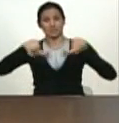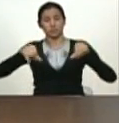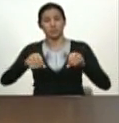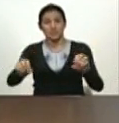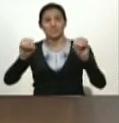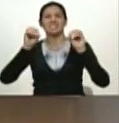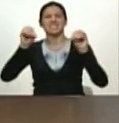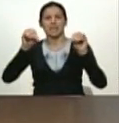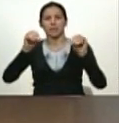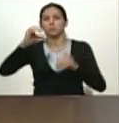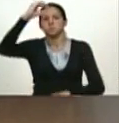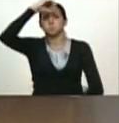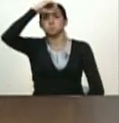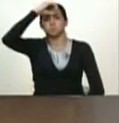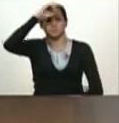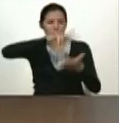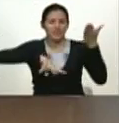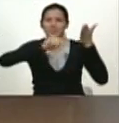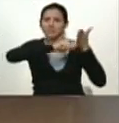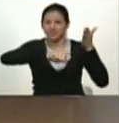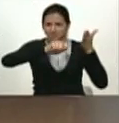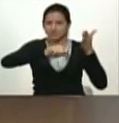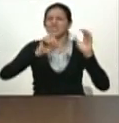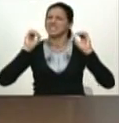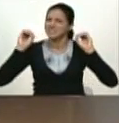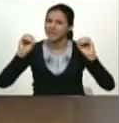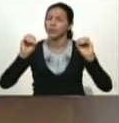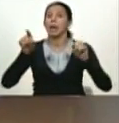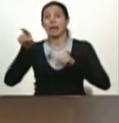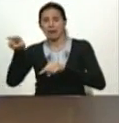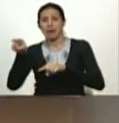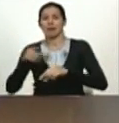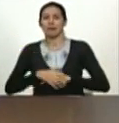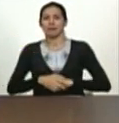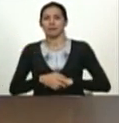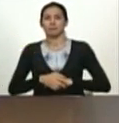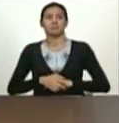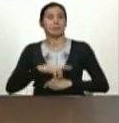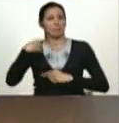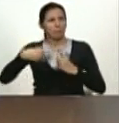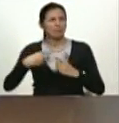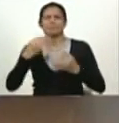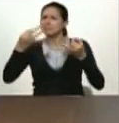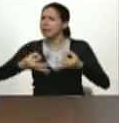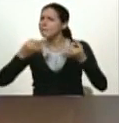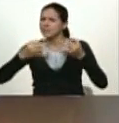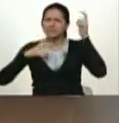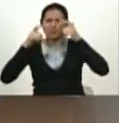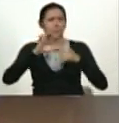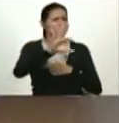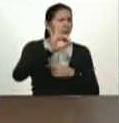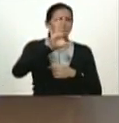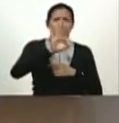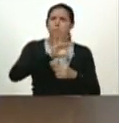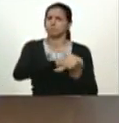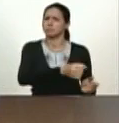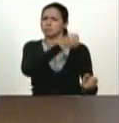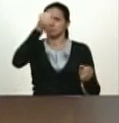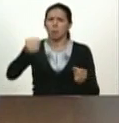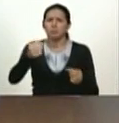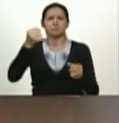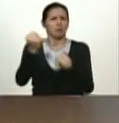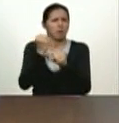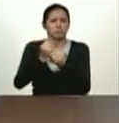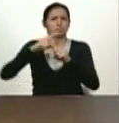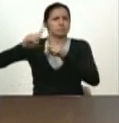de analfabetismo. Aristóbulo. Y luego cumplió varias tareas. La revolución siempre lo ha puesto en la trinchera de avance y siempre en